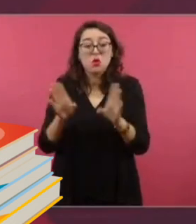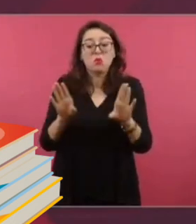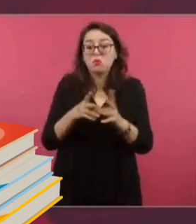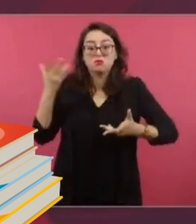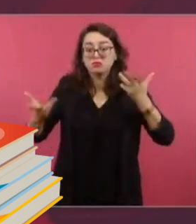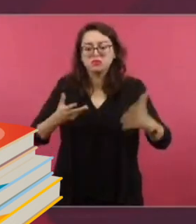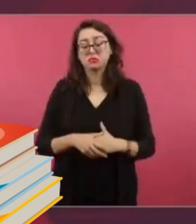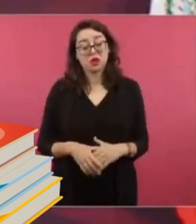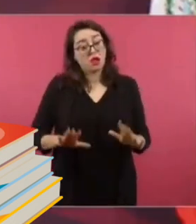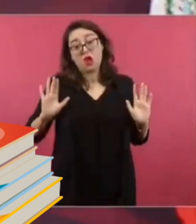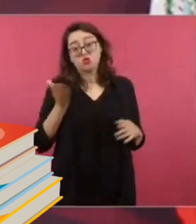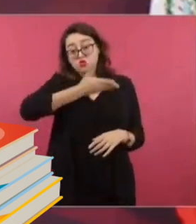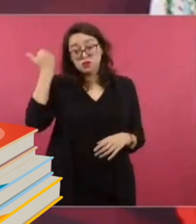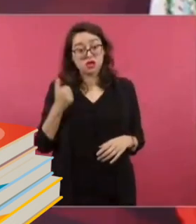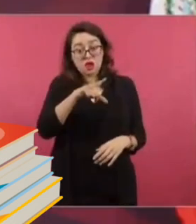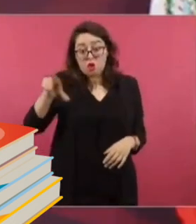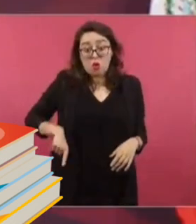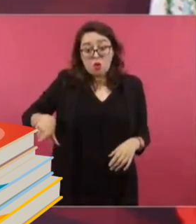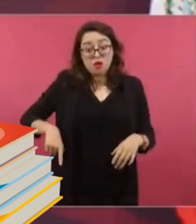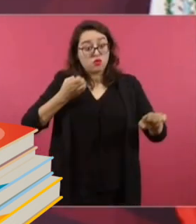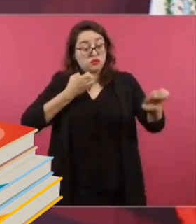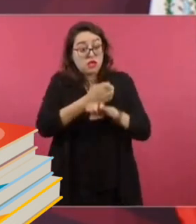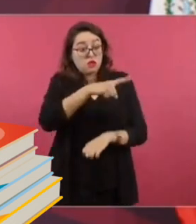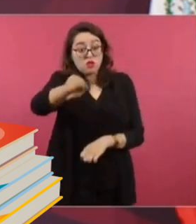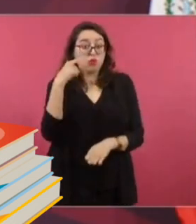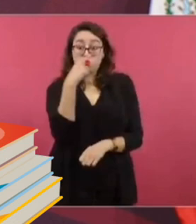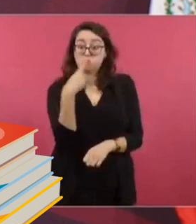que están promoviendo los amparos.